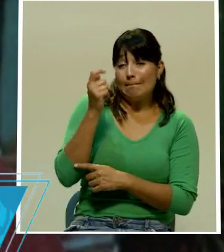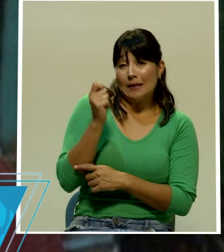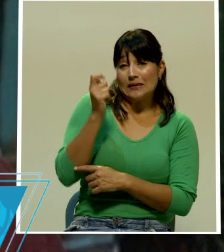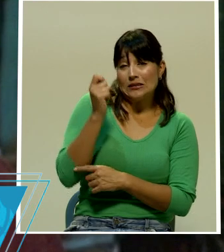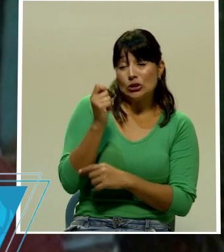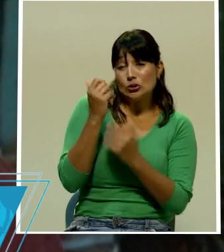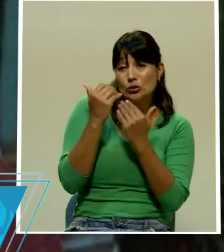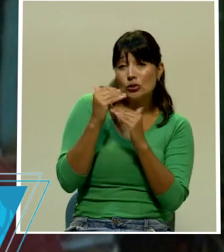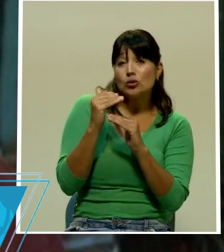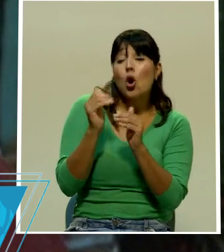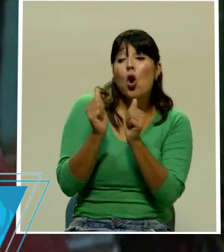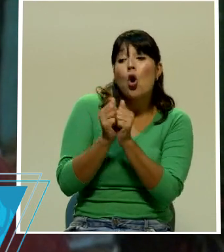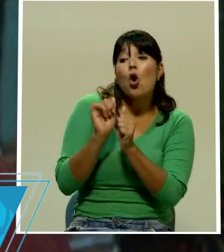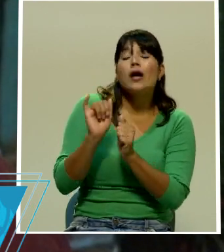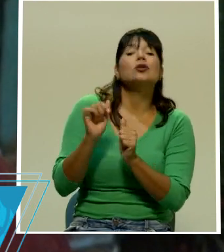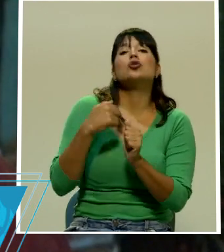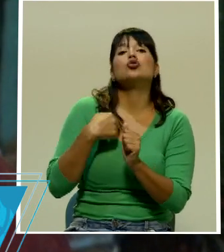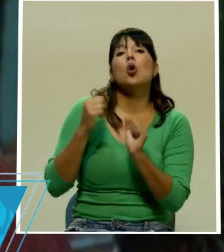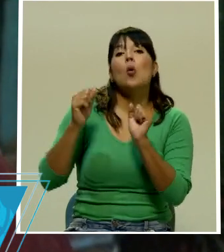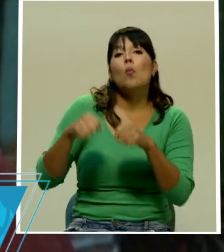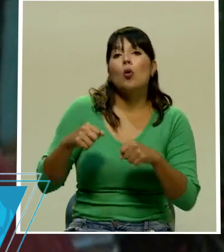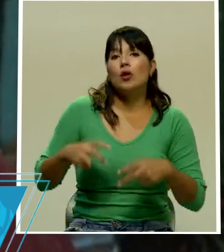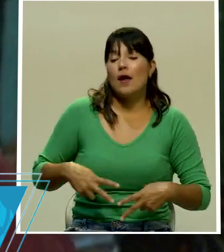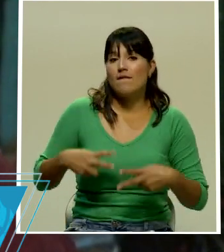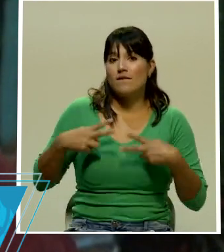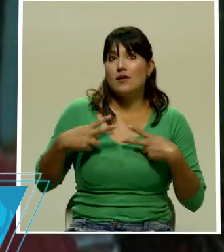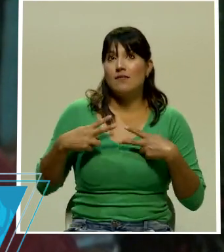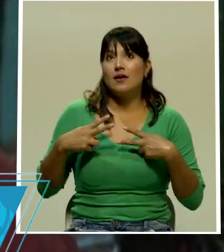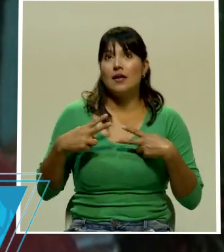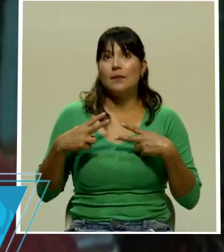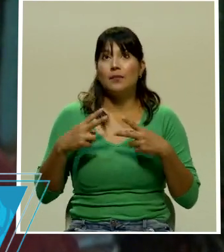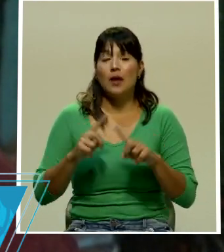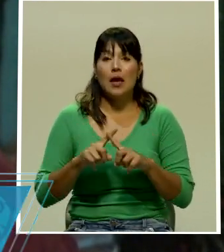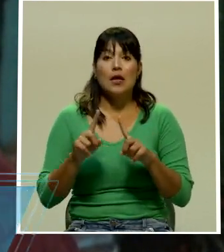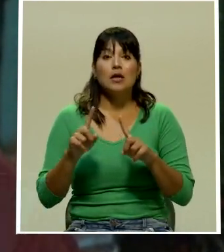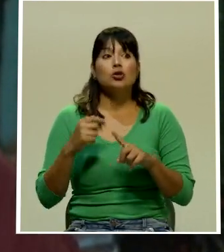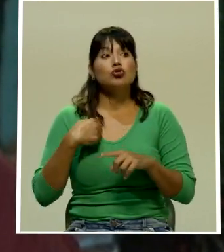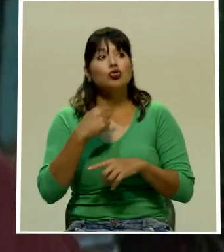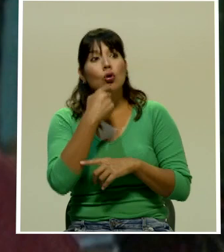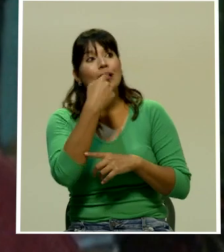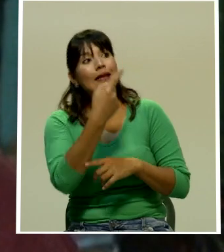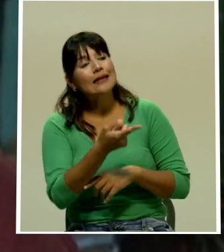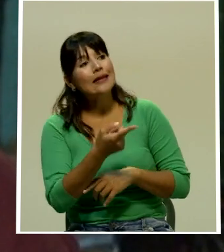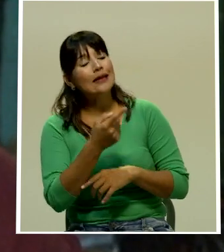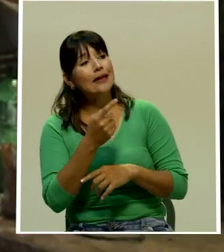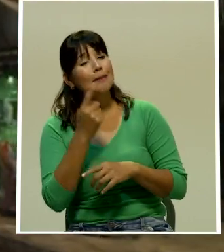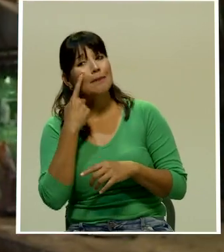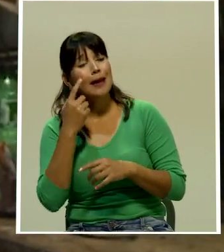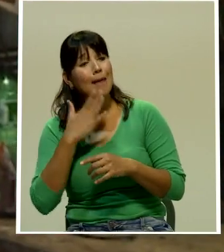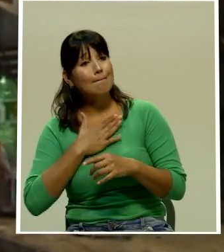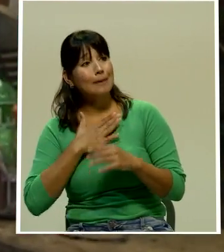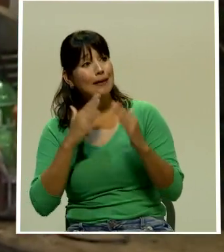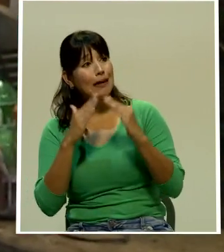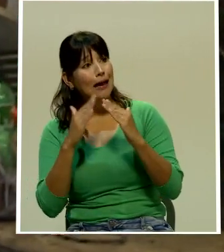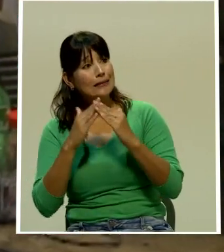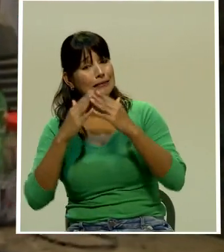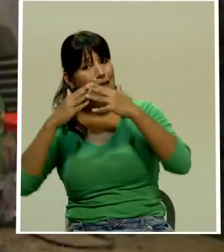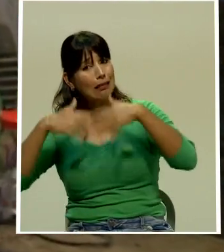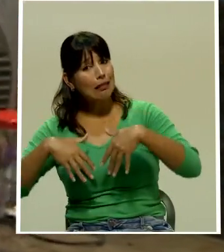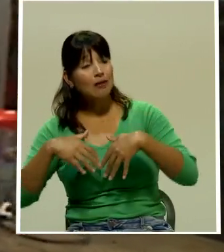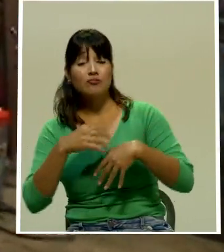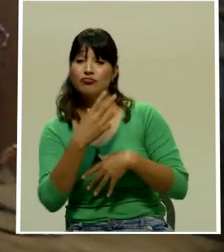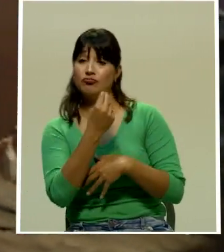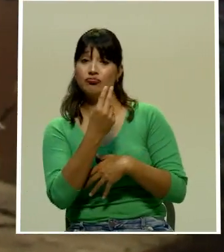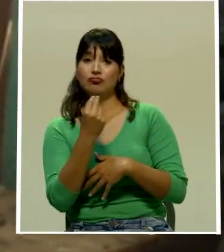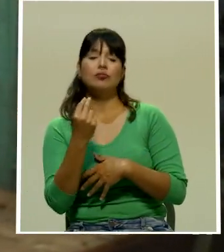podía mantenerme. De ahí la situación de la casa me dijeron que no, que ahí nos podían ayudar en eso. Él es